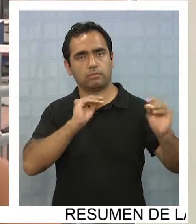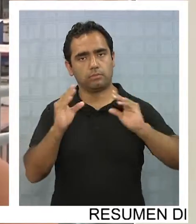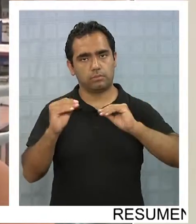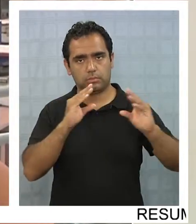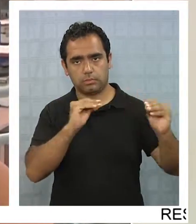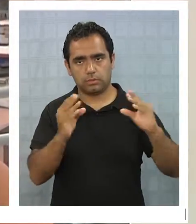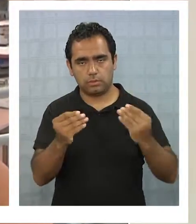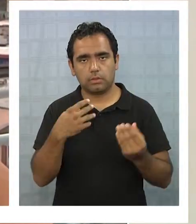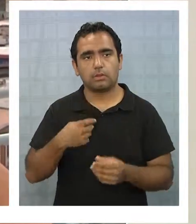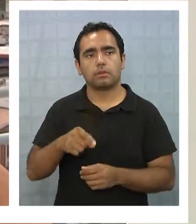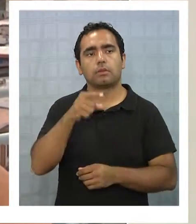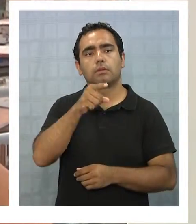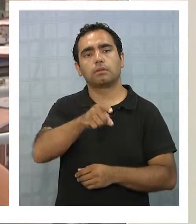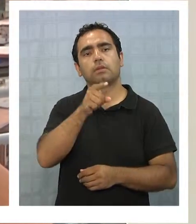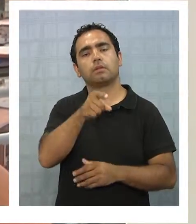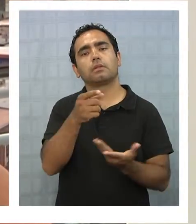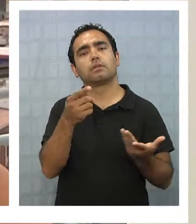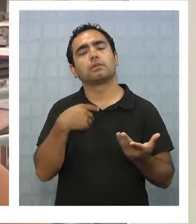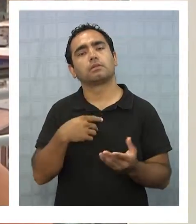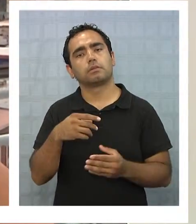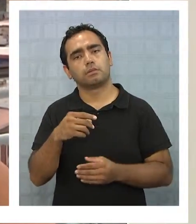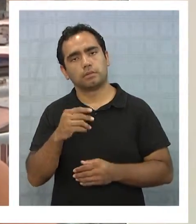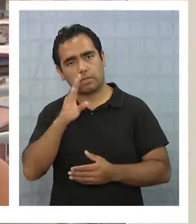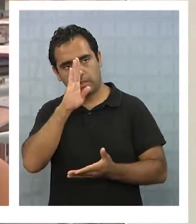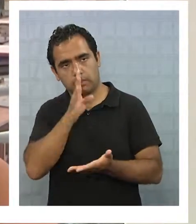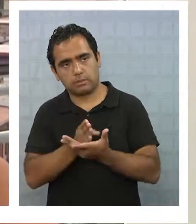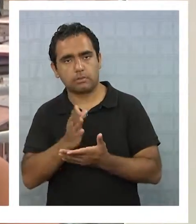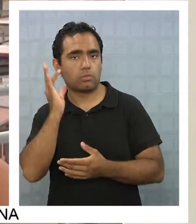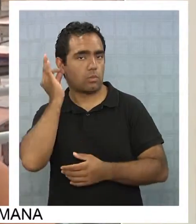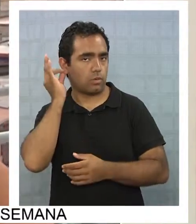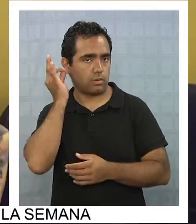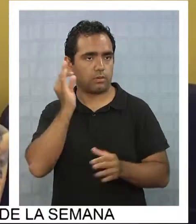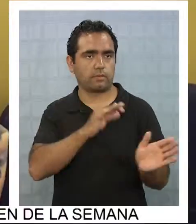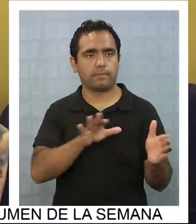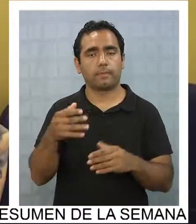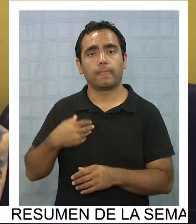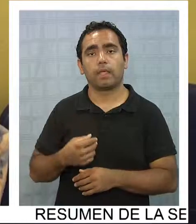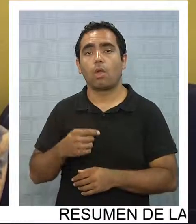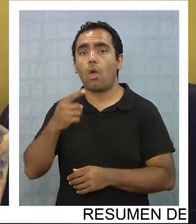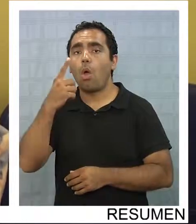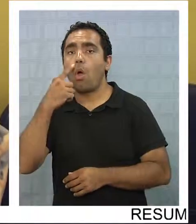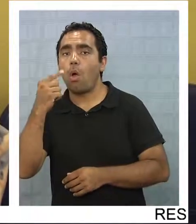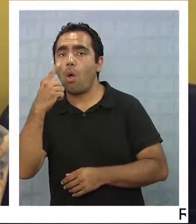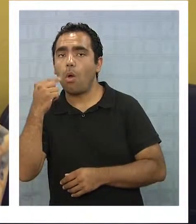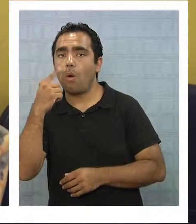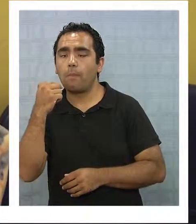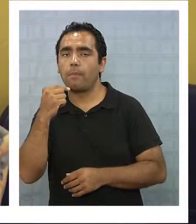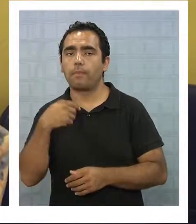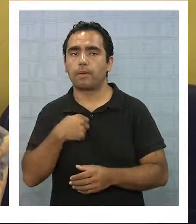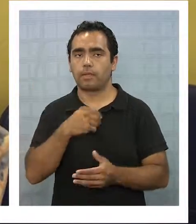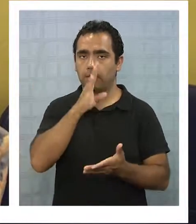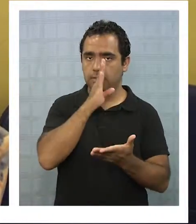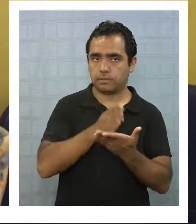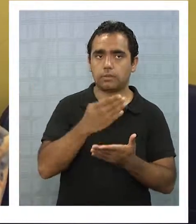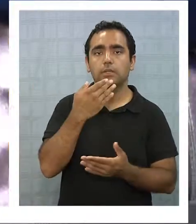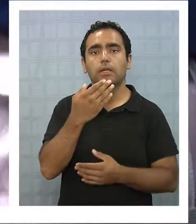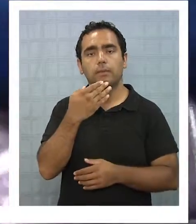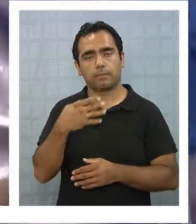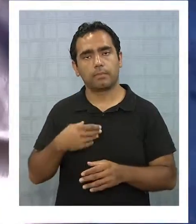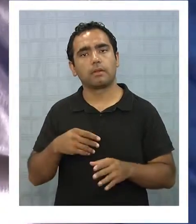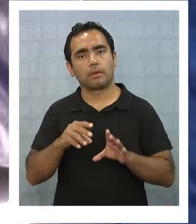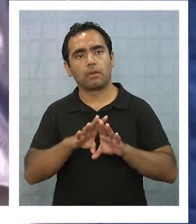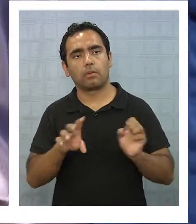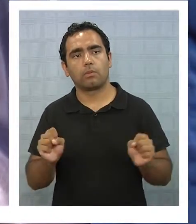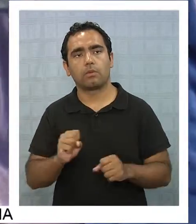este debate, que se esté avanzando y que se esté tomando por fin en cuenta la decisión de las mujeres. La opinión masculina sobre el tema también es de aprobación